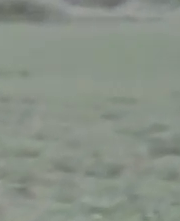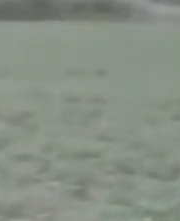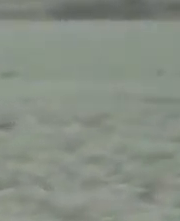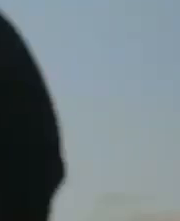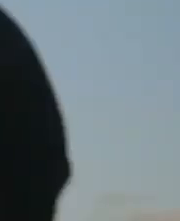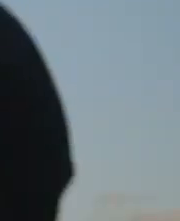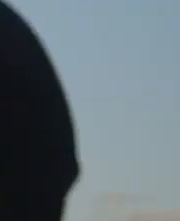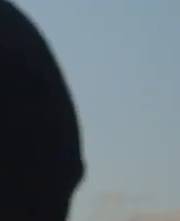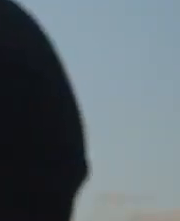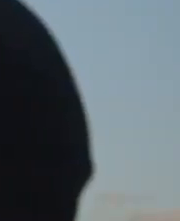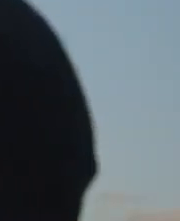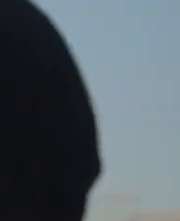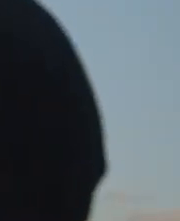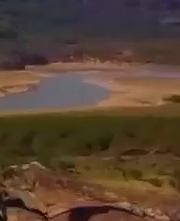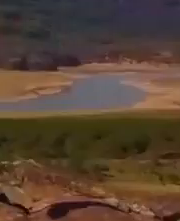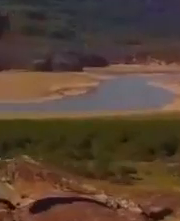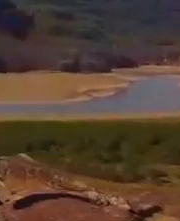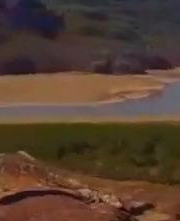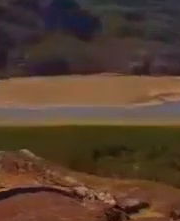lluvia y